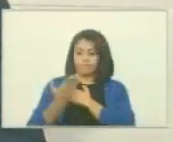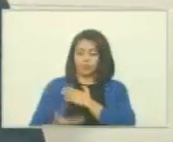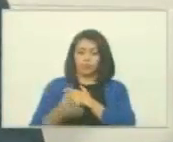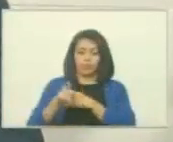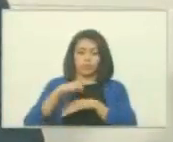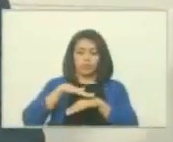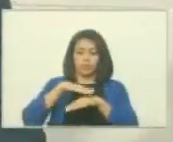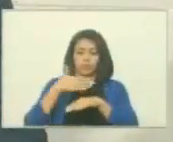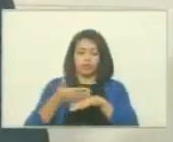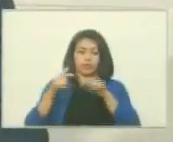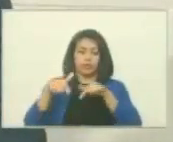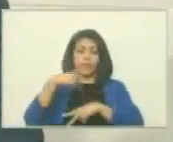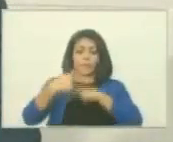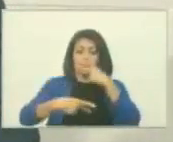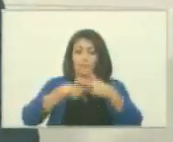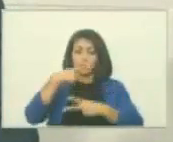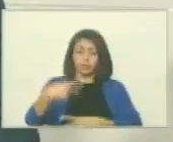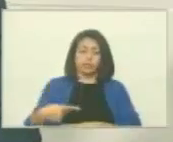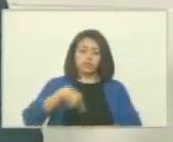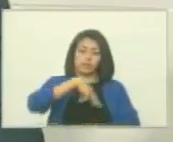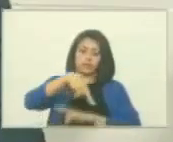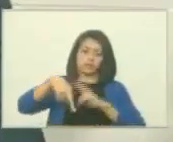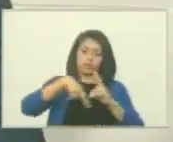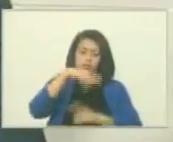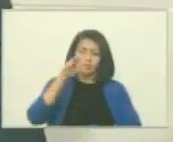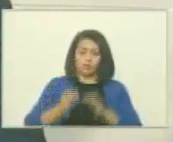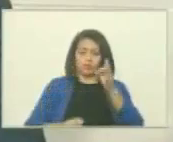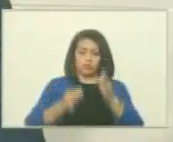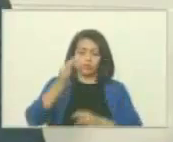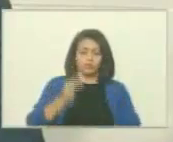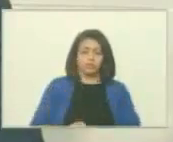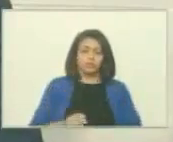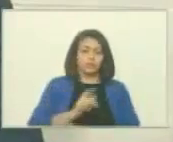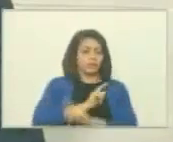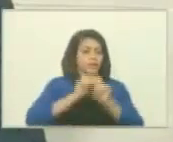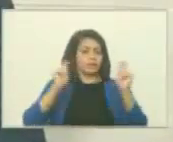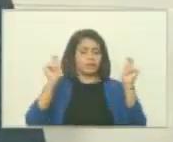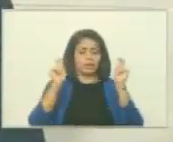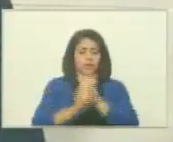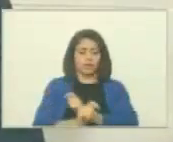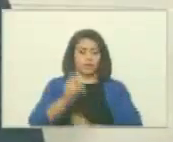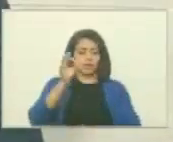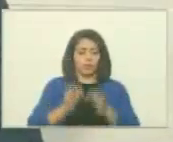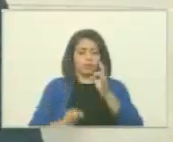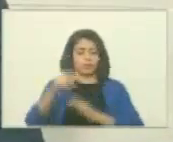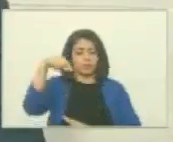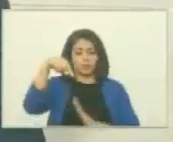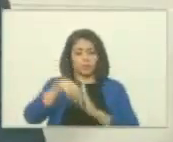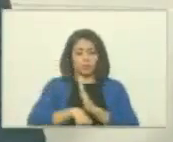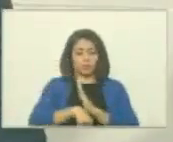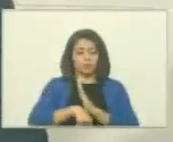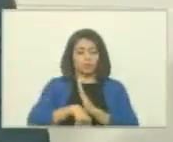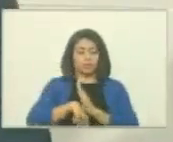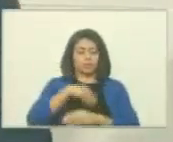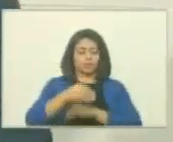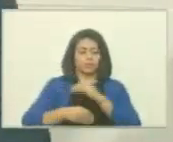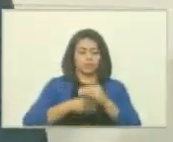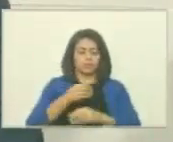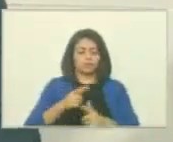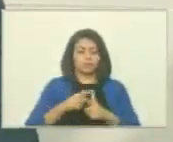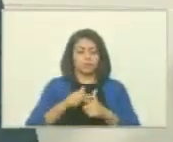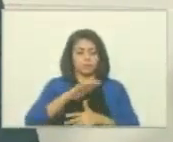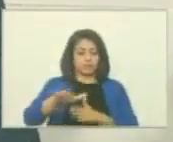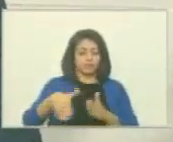en el proceso de revolución judicial y de transformación judicial profunda que ha emprendido